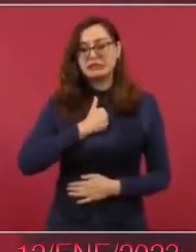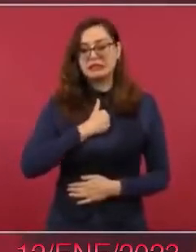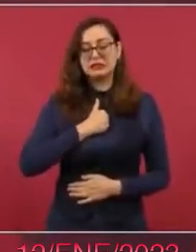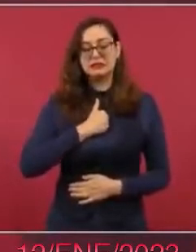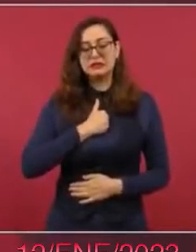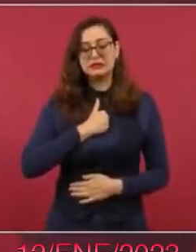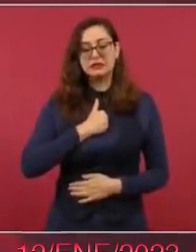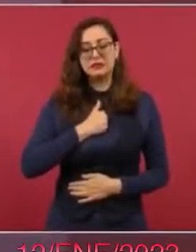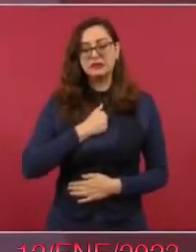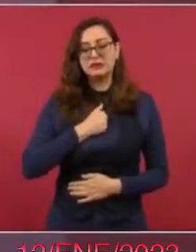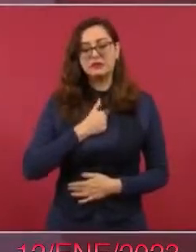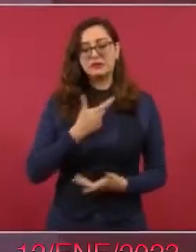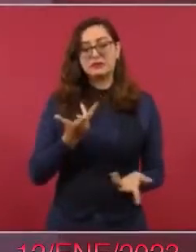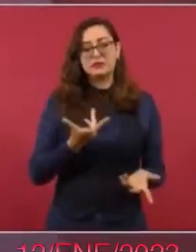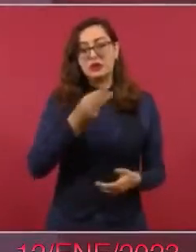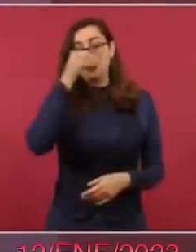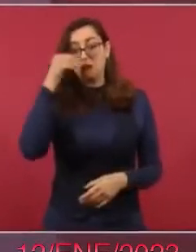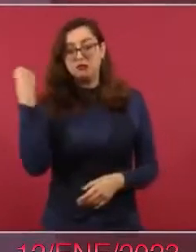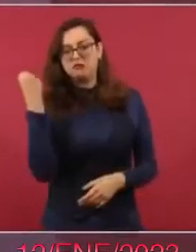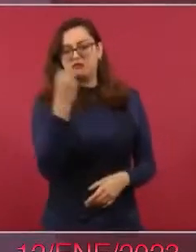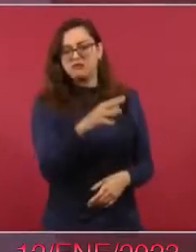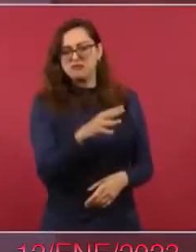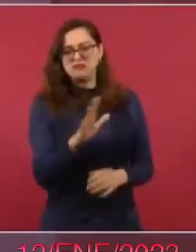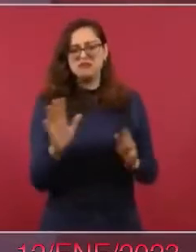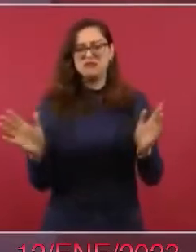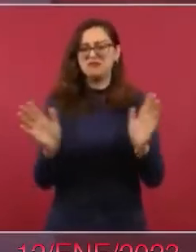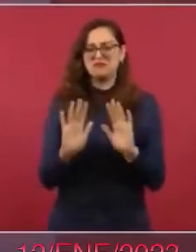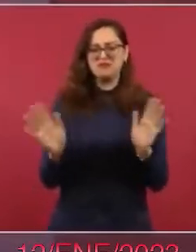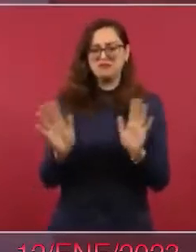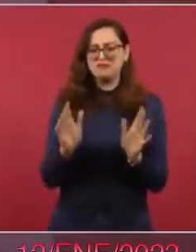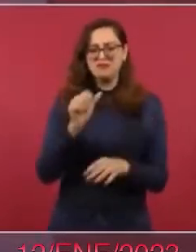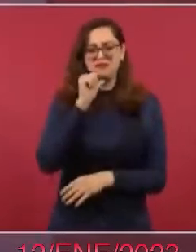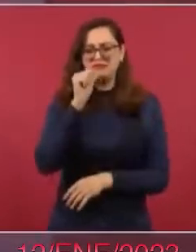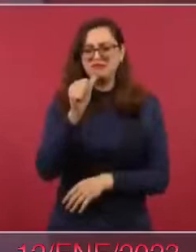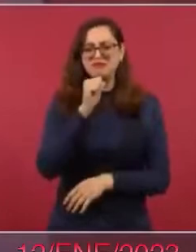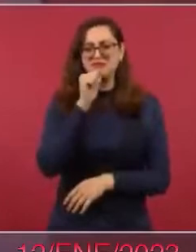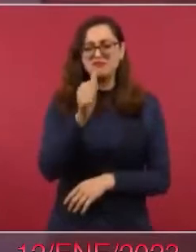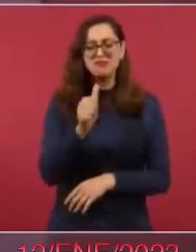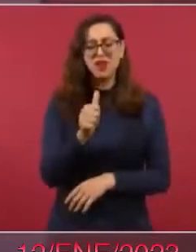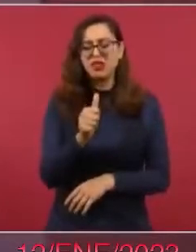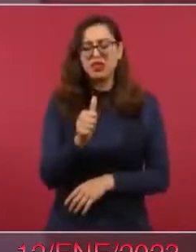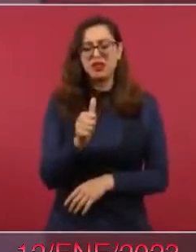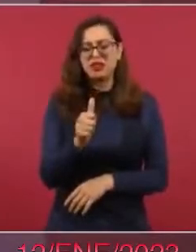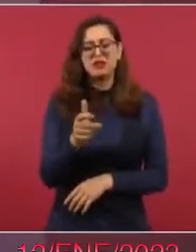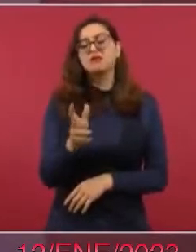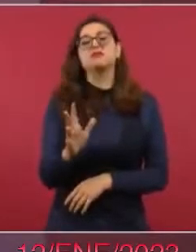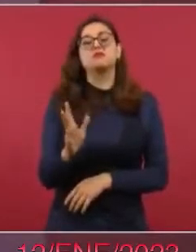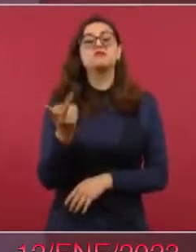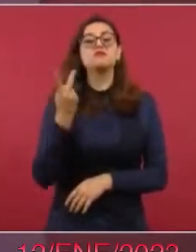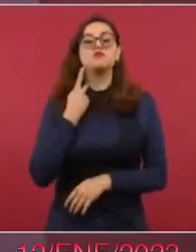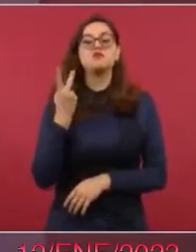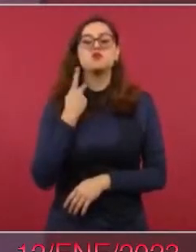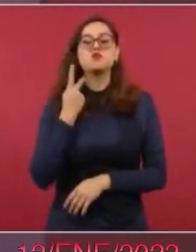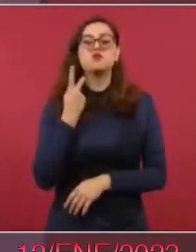culpar a la cuestión política de que